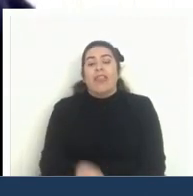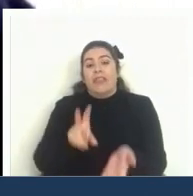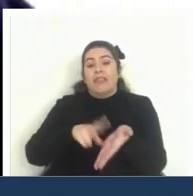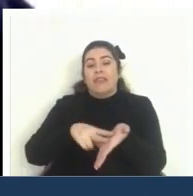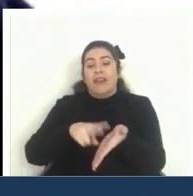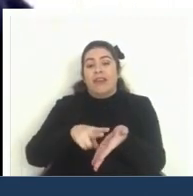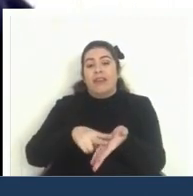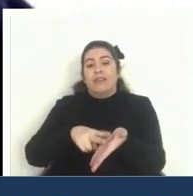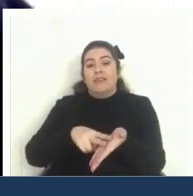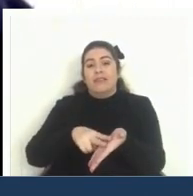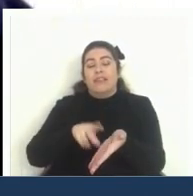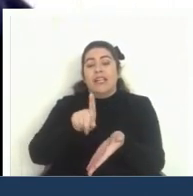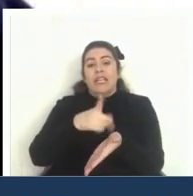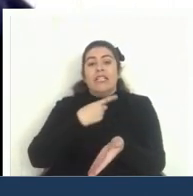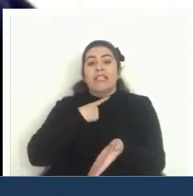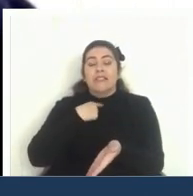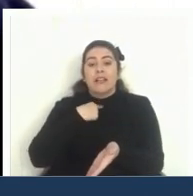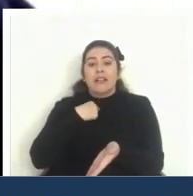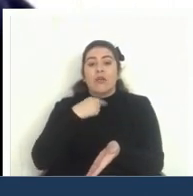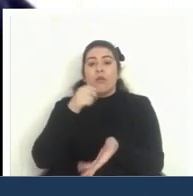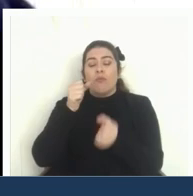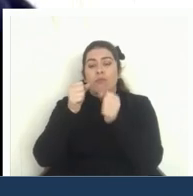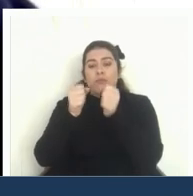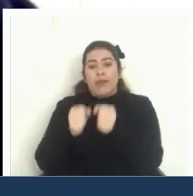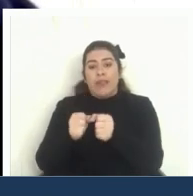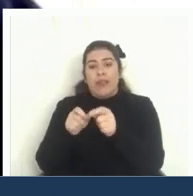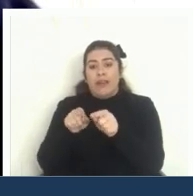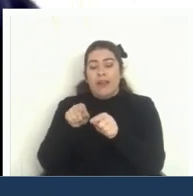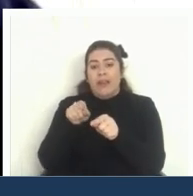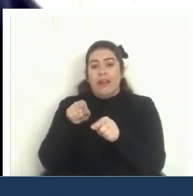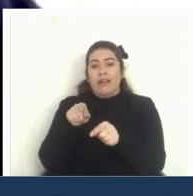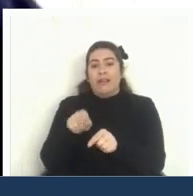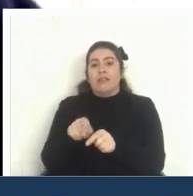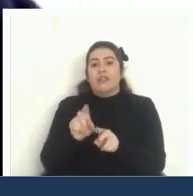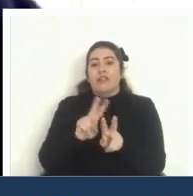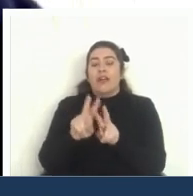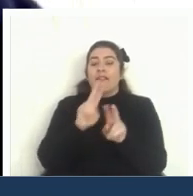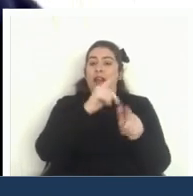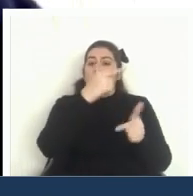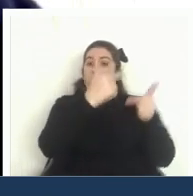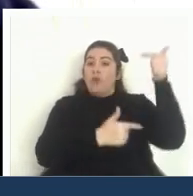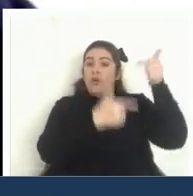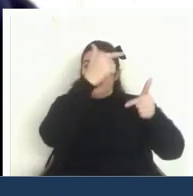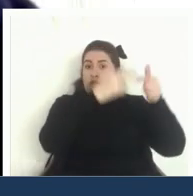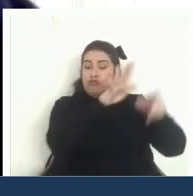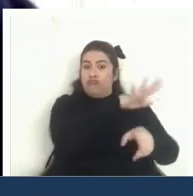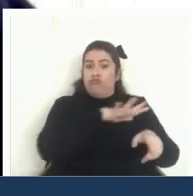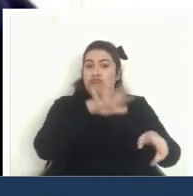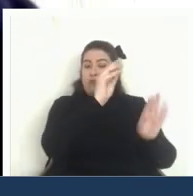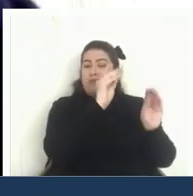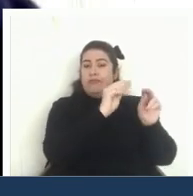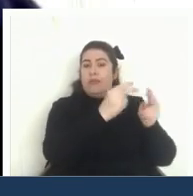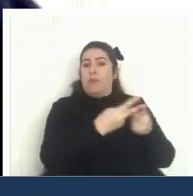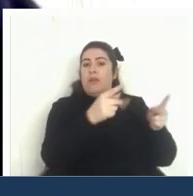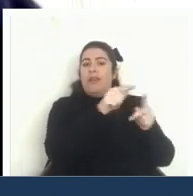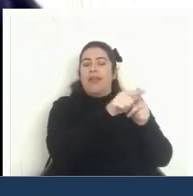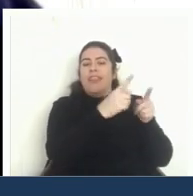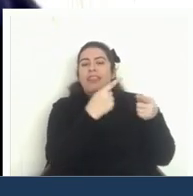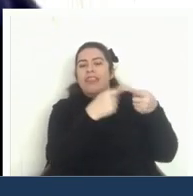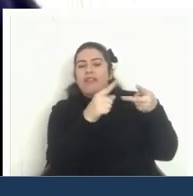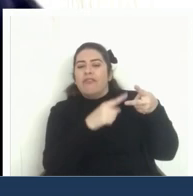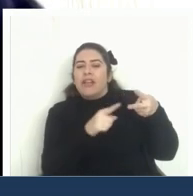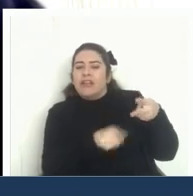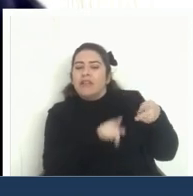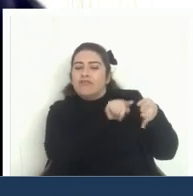es interesante que uno pueda darle a los elaboradores de política pública o a los políticos salidas distintas a simplemente